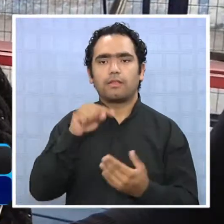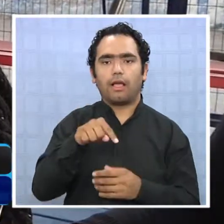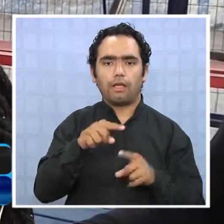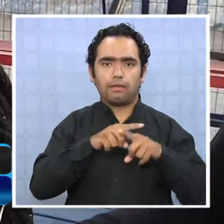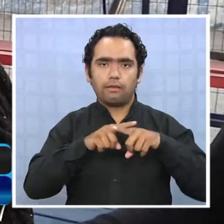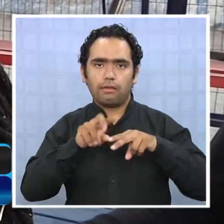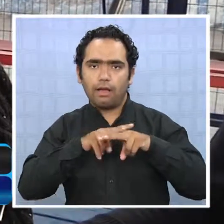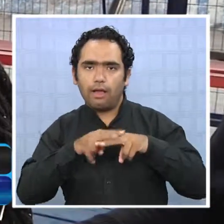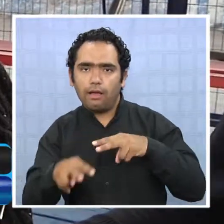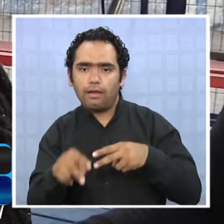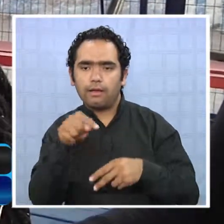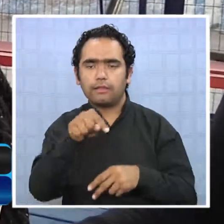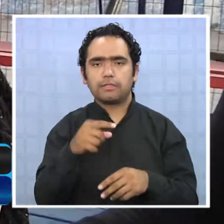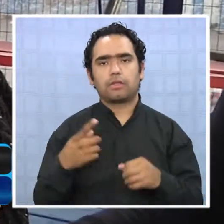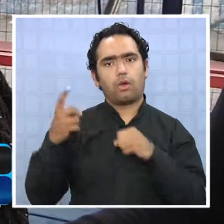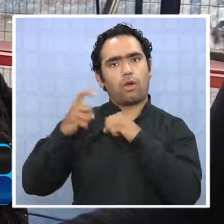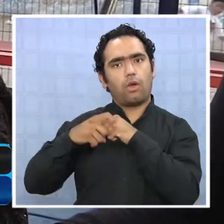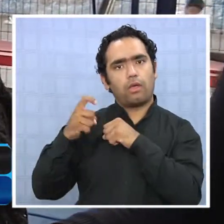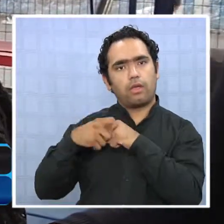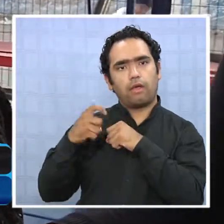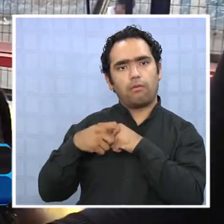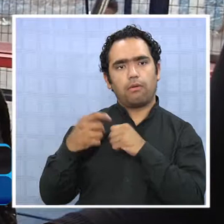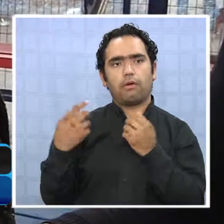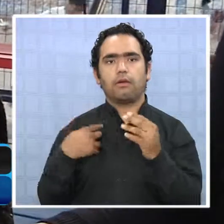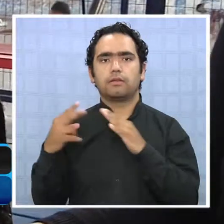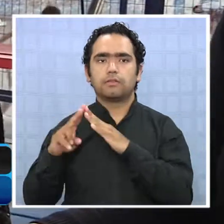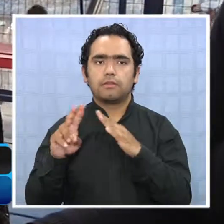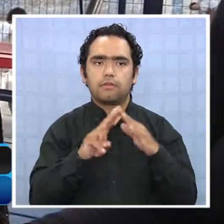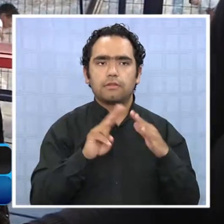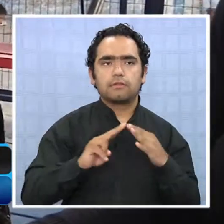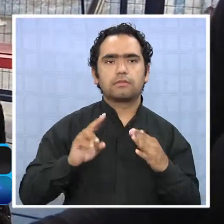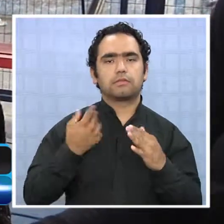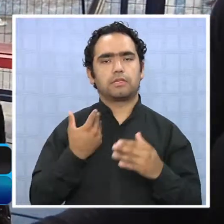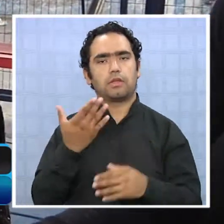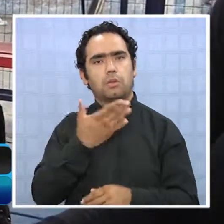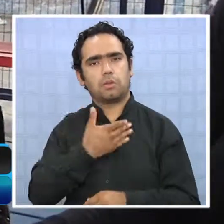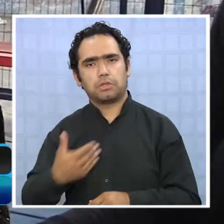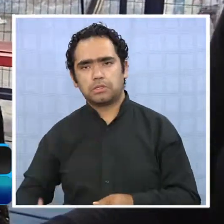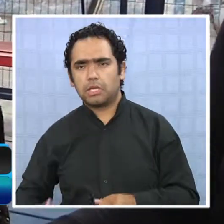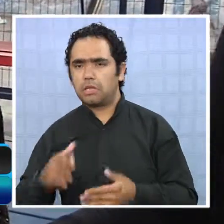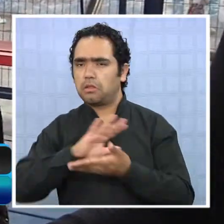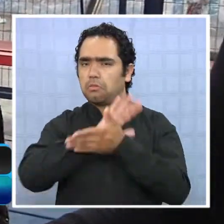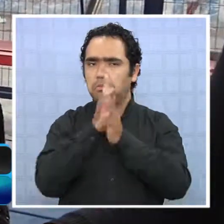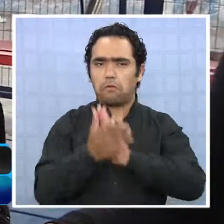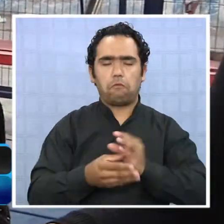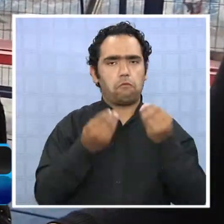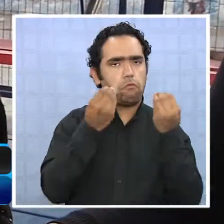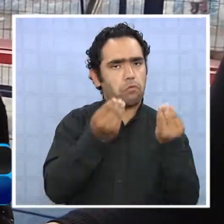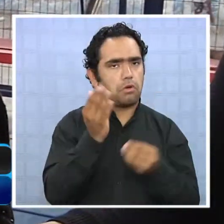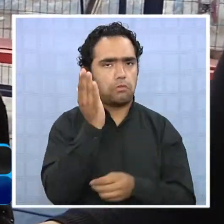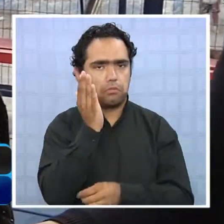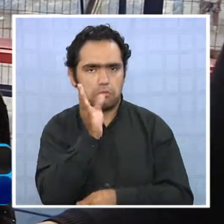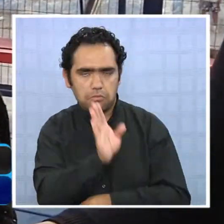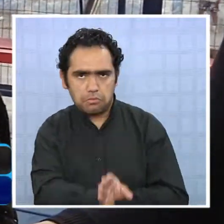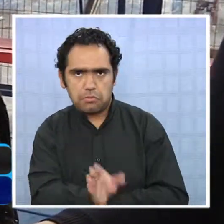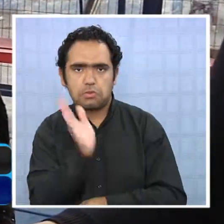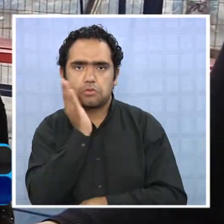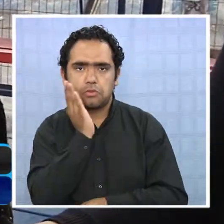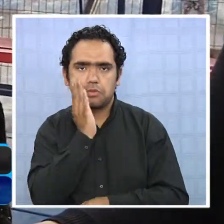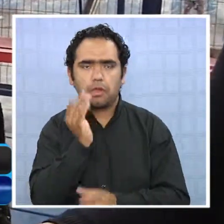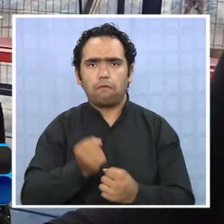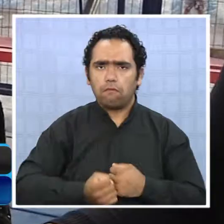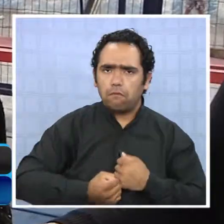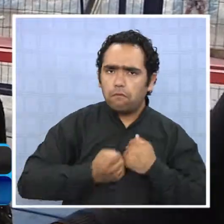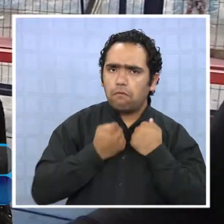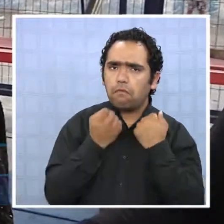se ha hecho acá en la cancha, con Coyahuasi, todos los vecinos, el presidente es muy buena persona, él se ha esforzado mucho por esta